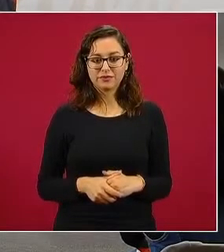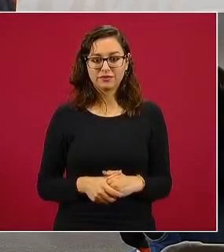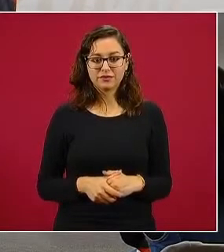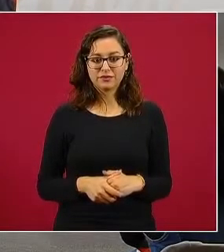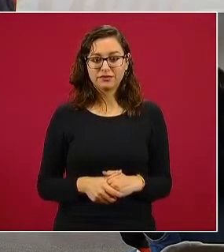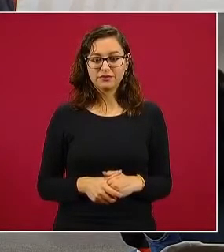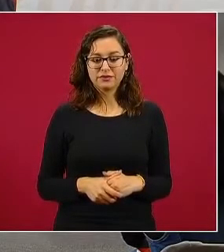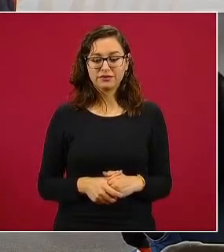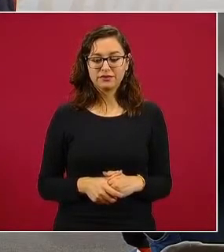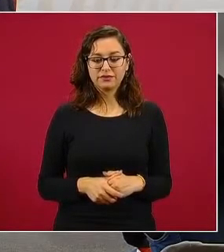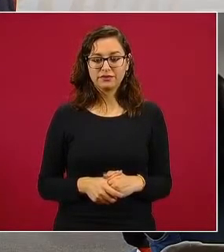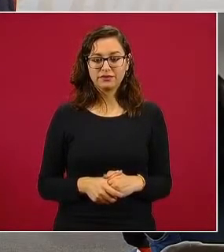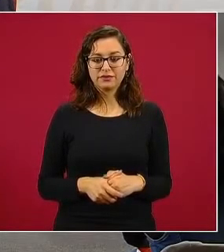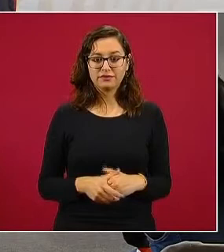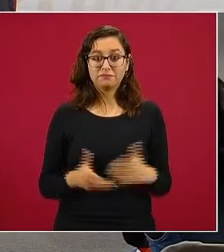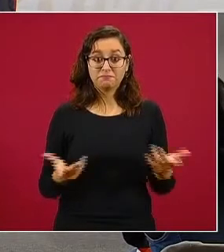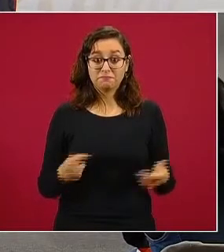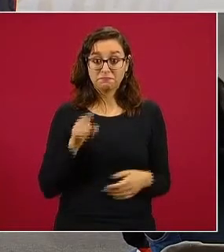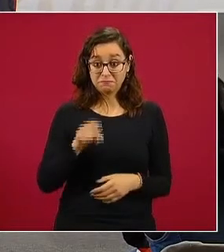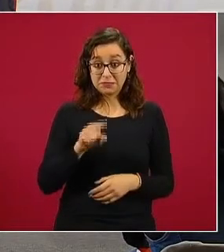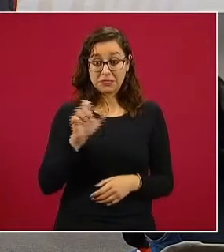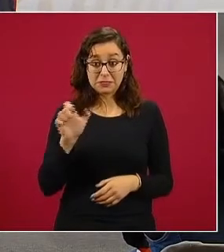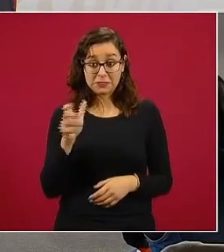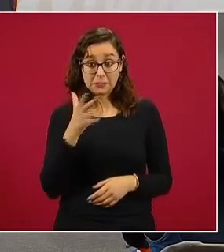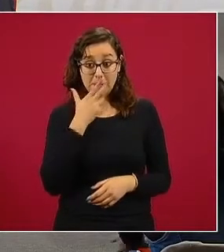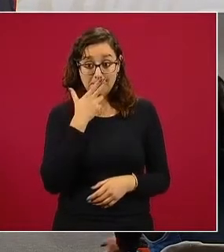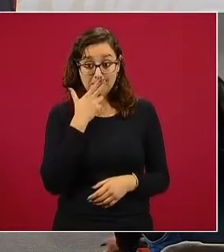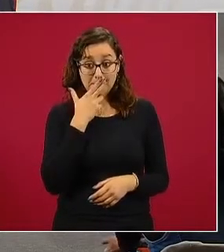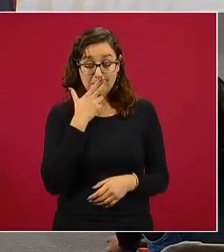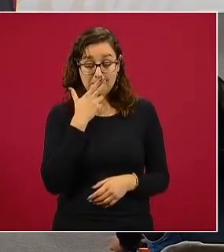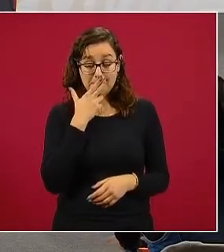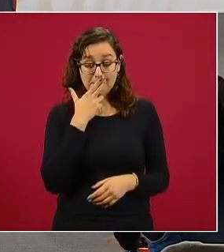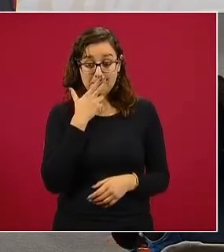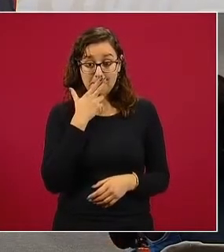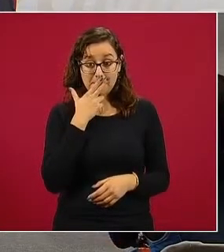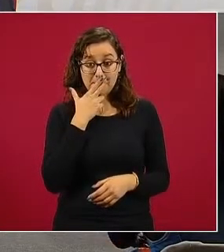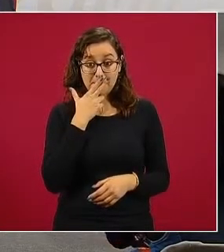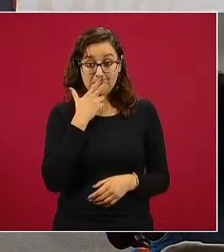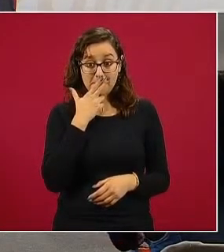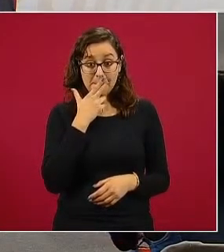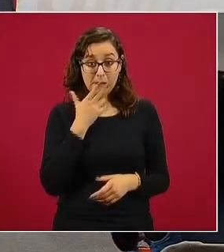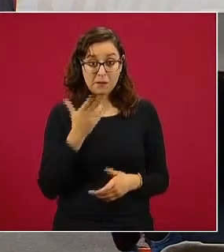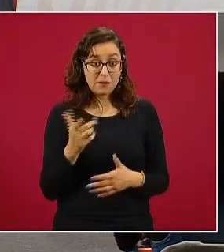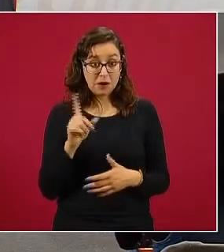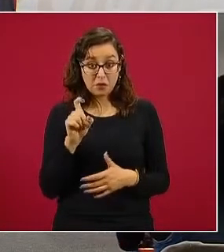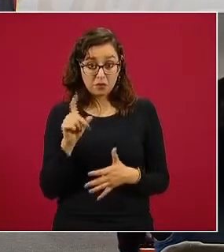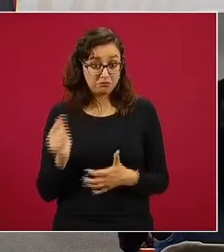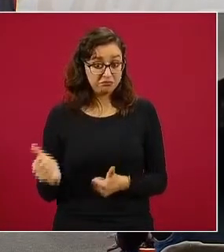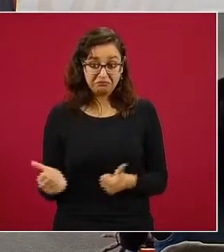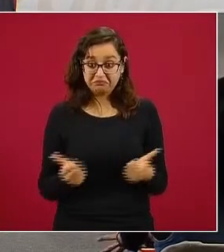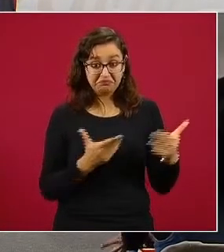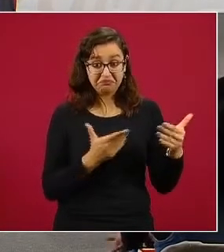que Chihuahua entregue el agua